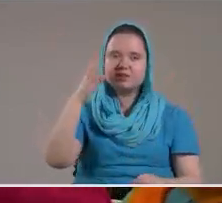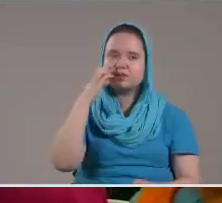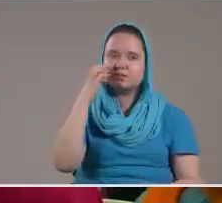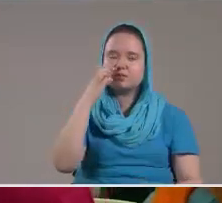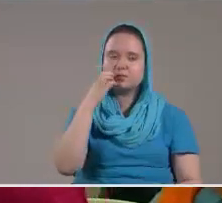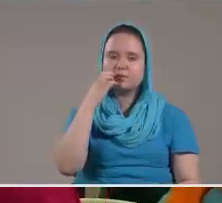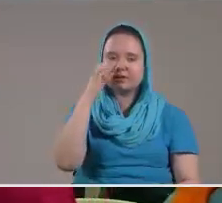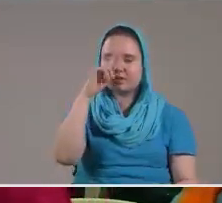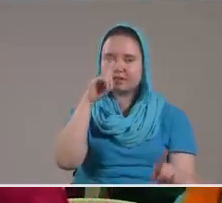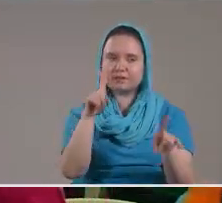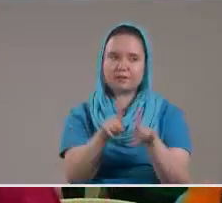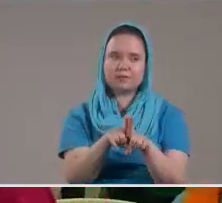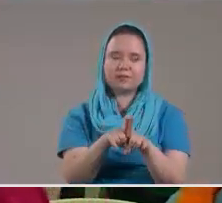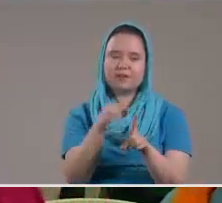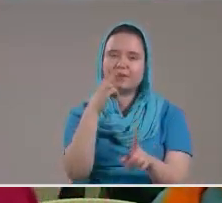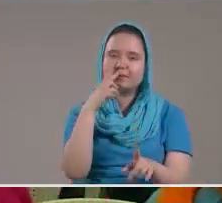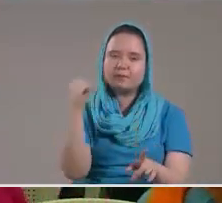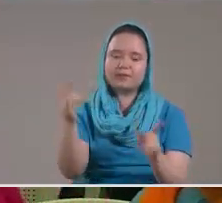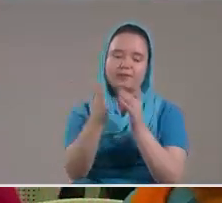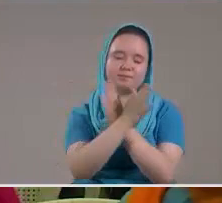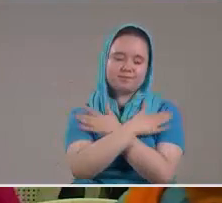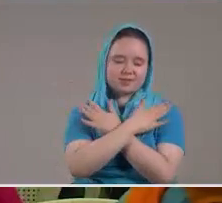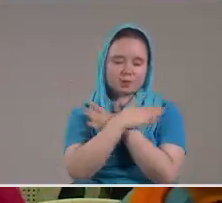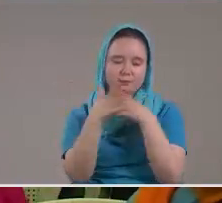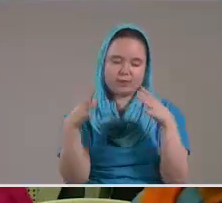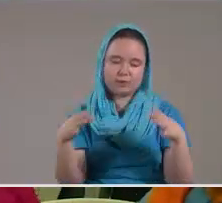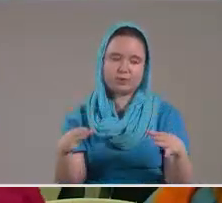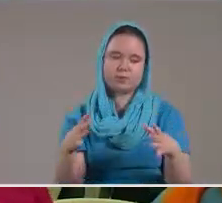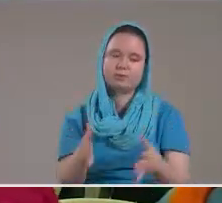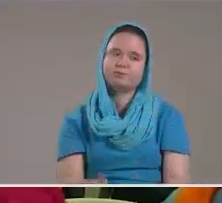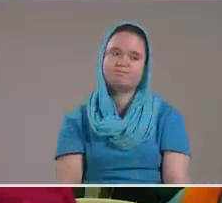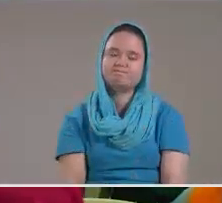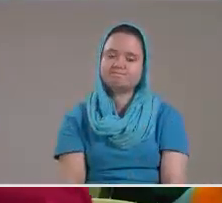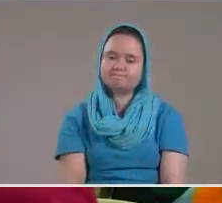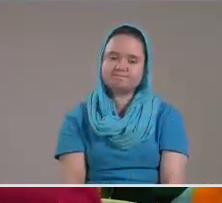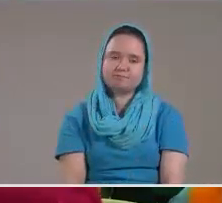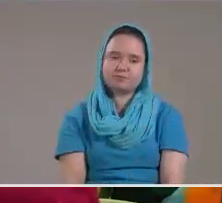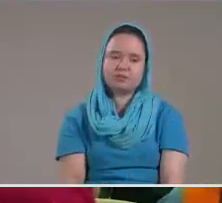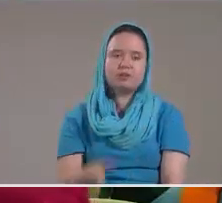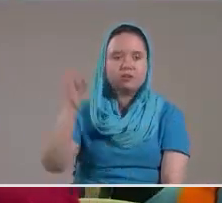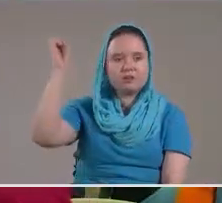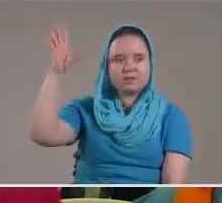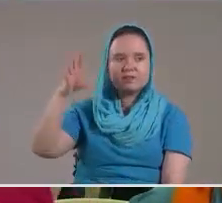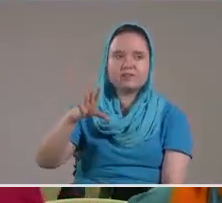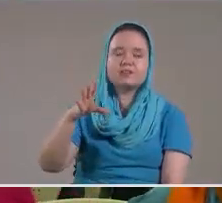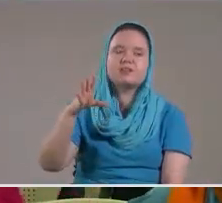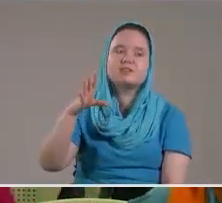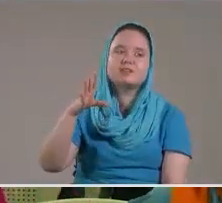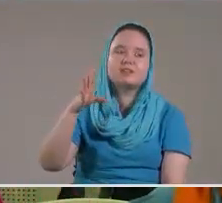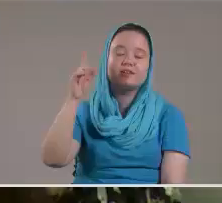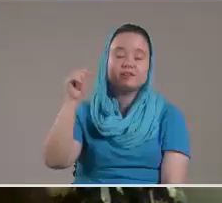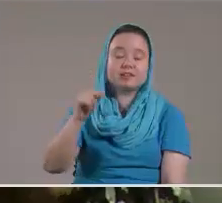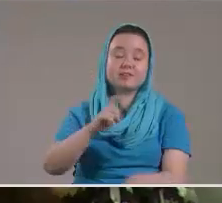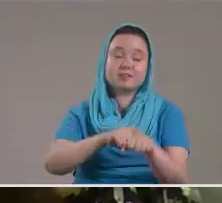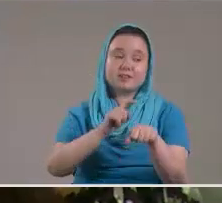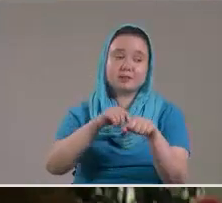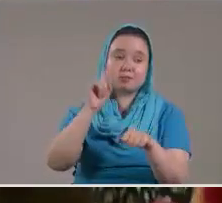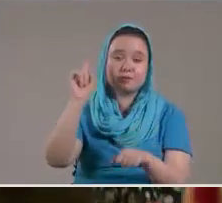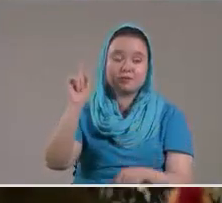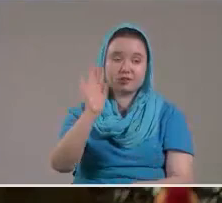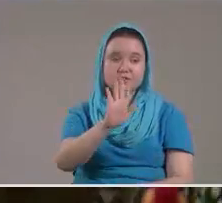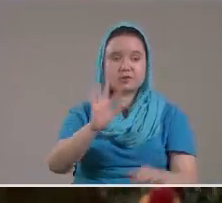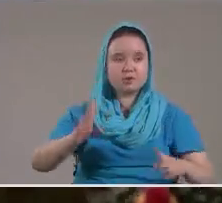Padre bendito También a Marleni Quien hoy Está cumpliendo 15 años Bendice La Padre En esta etapa De su vida